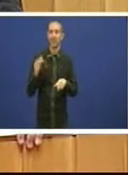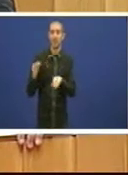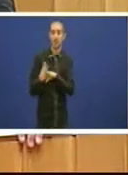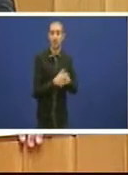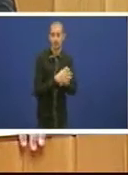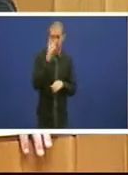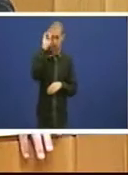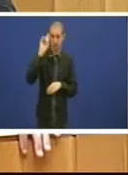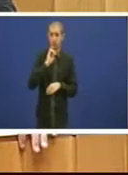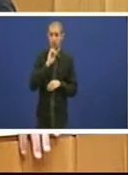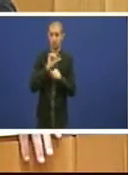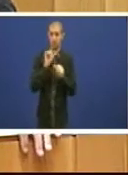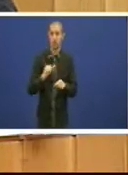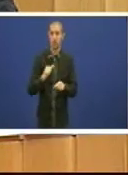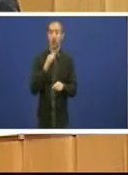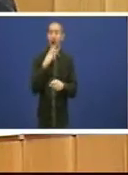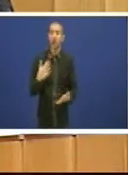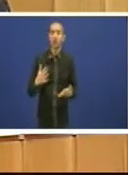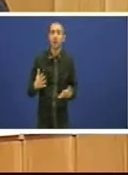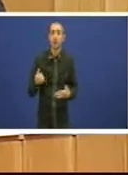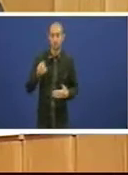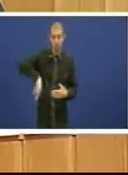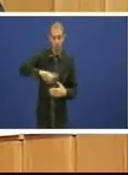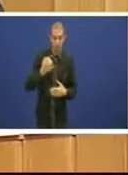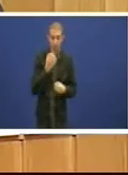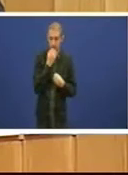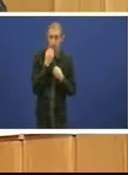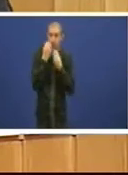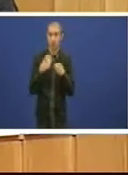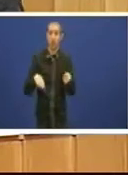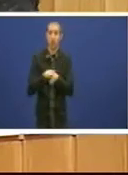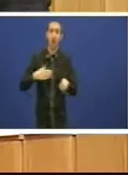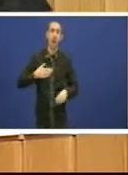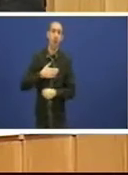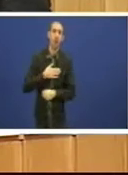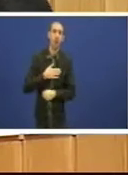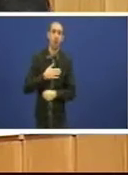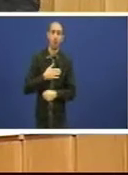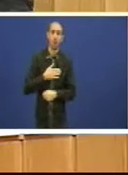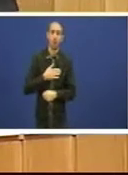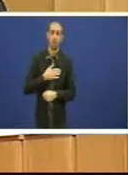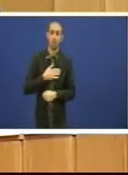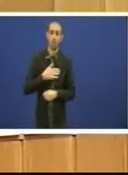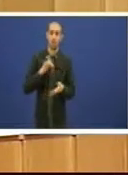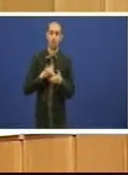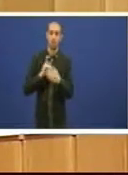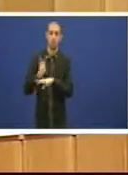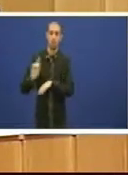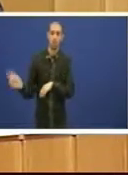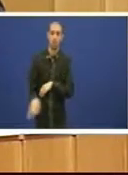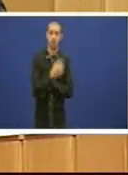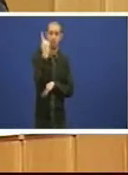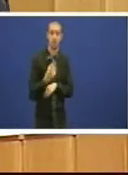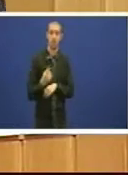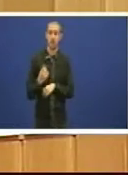neste momento temos que dicir que igual que Napoleón cando foi deportado xa foi a súa deportación final